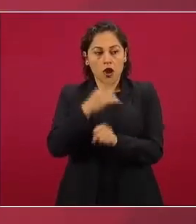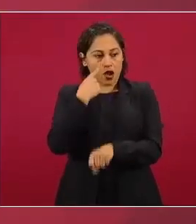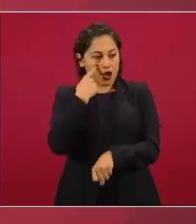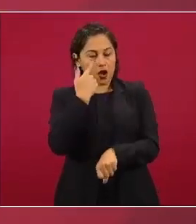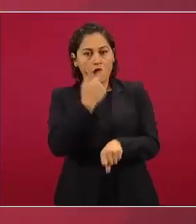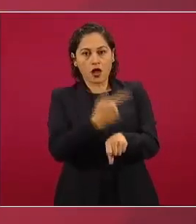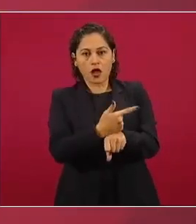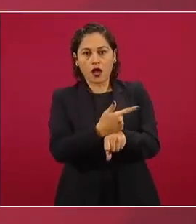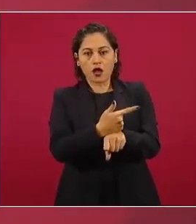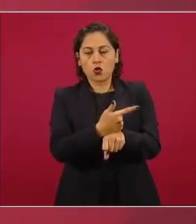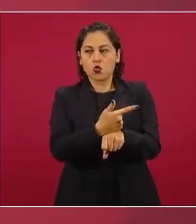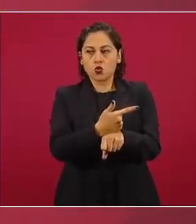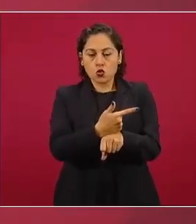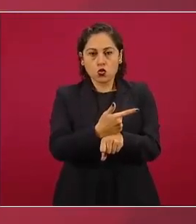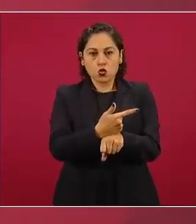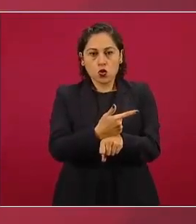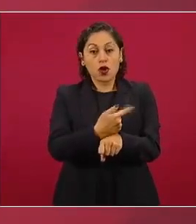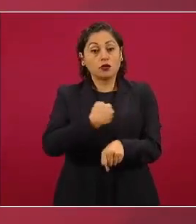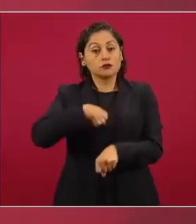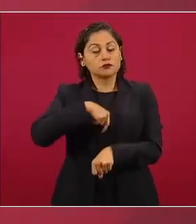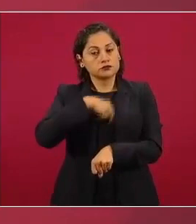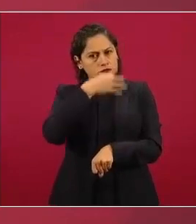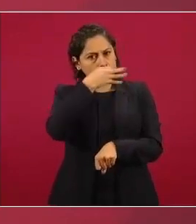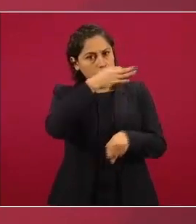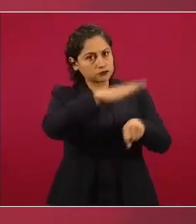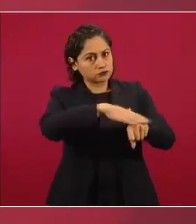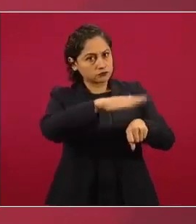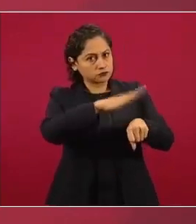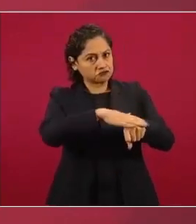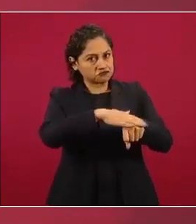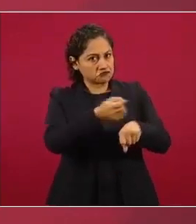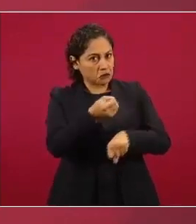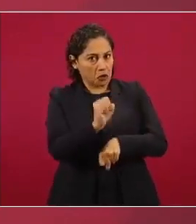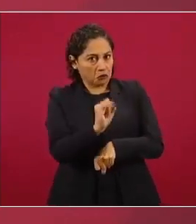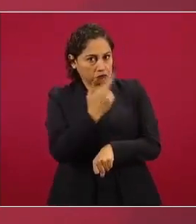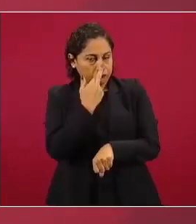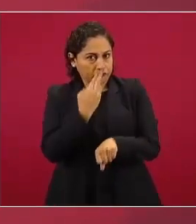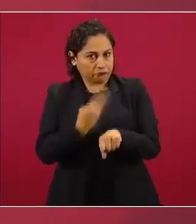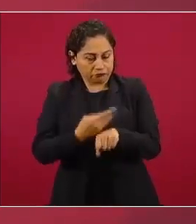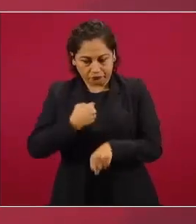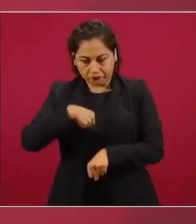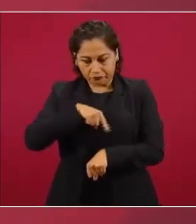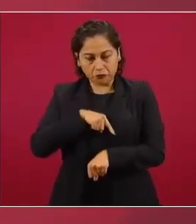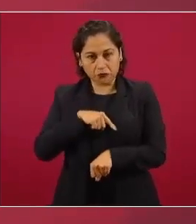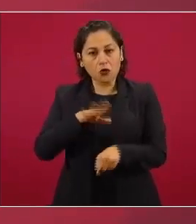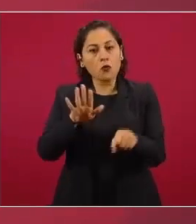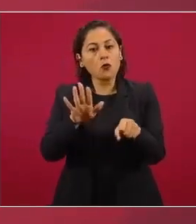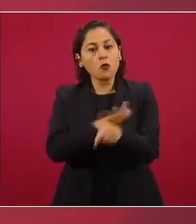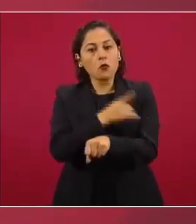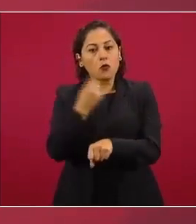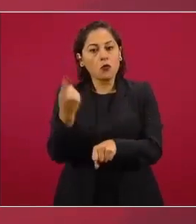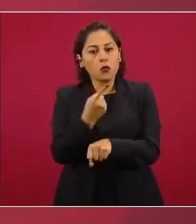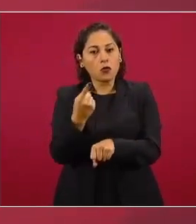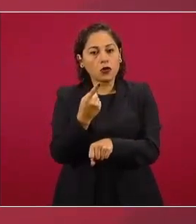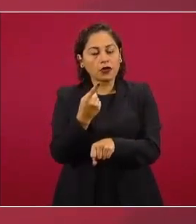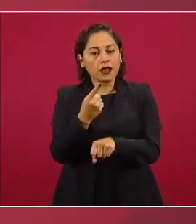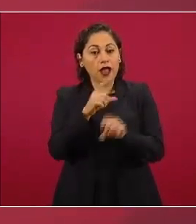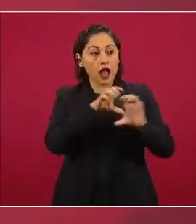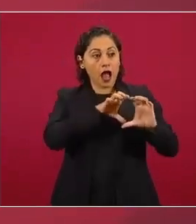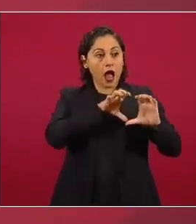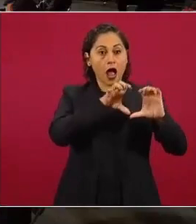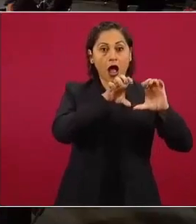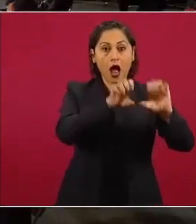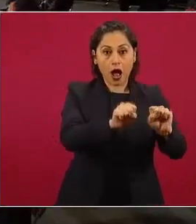porque sentimos que no se había cuidado el procedimiento